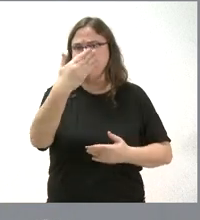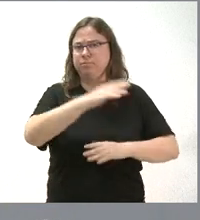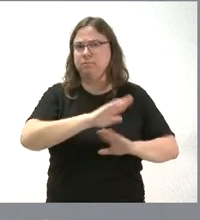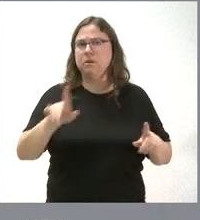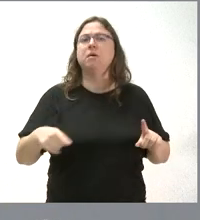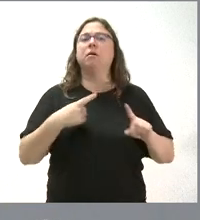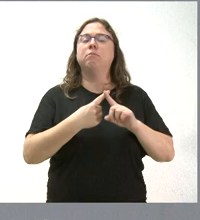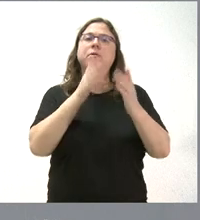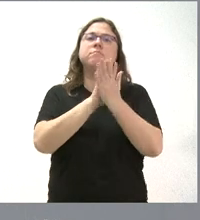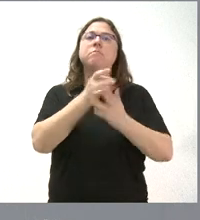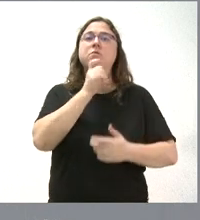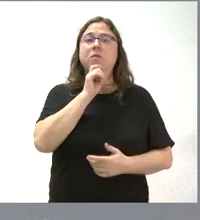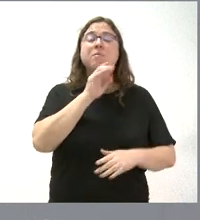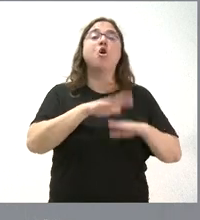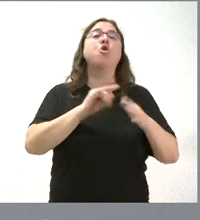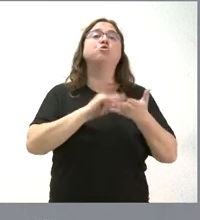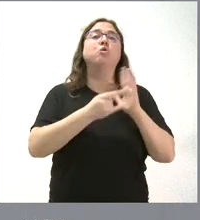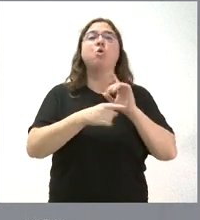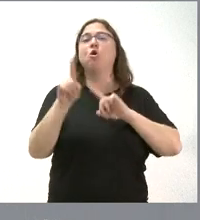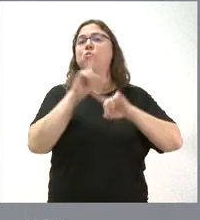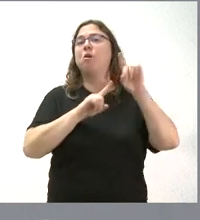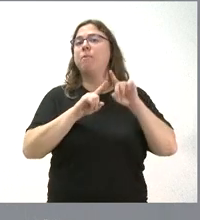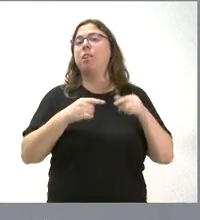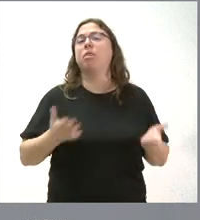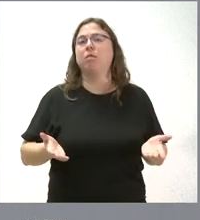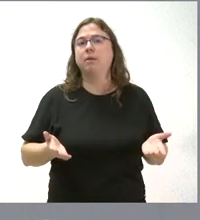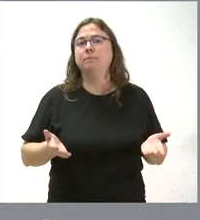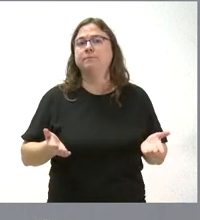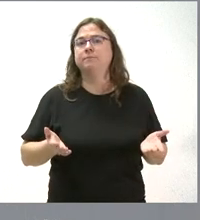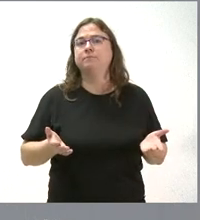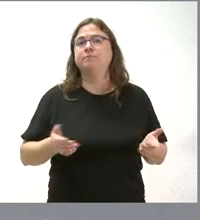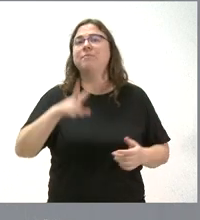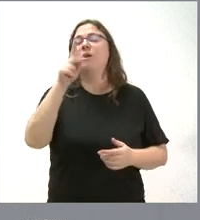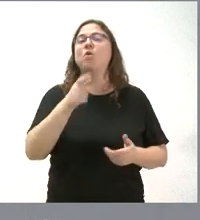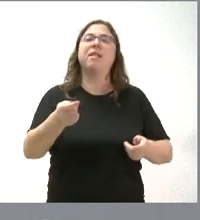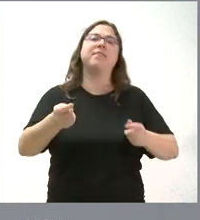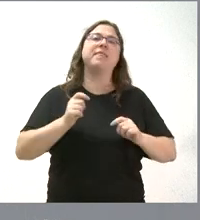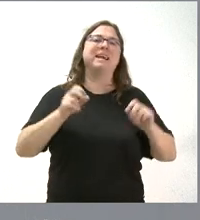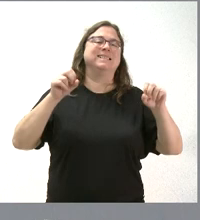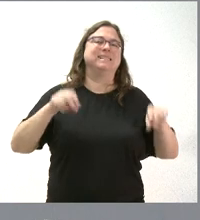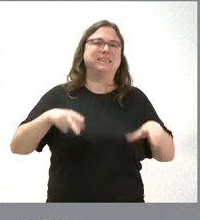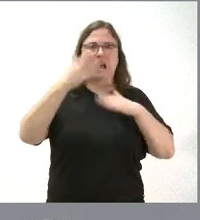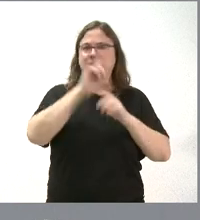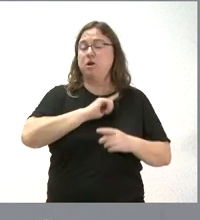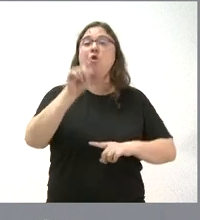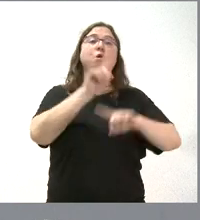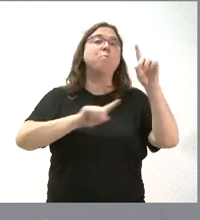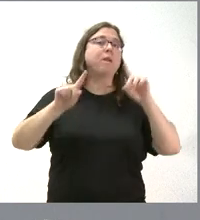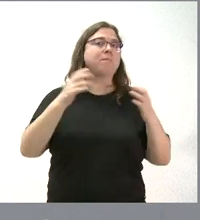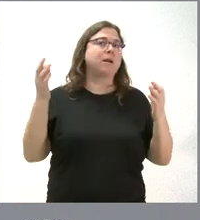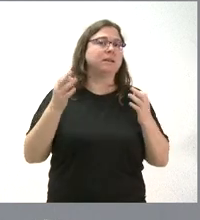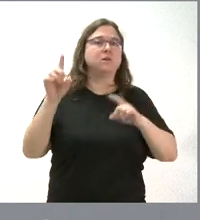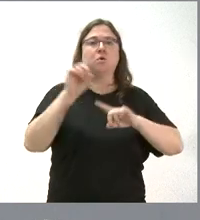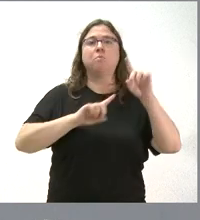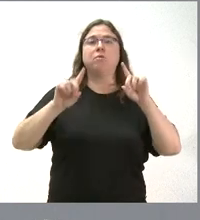de cómo lo hemos abordado. Pero la solución al problema no es dejar de prestar asistencia. La solución al problema es